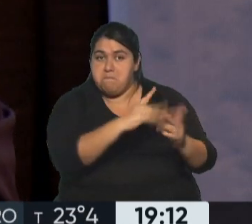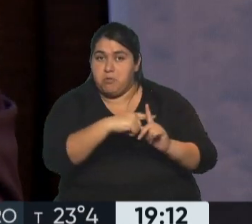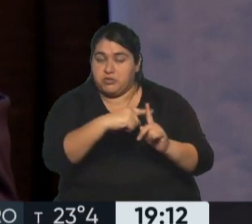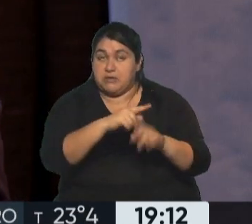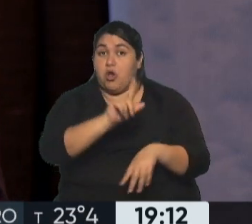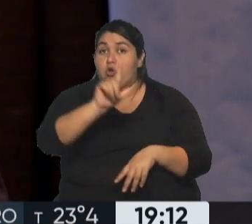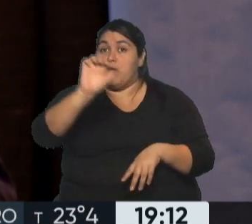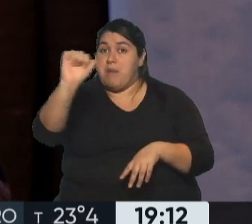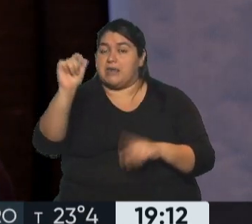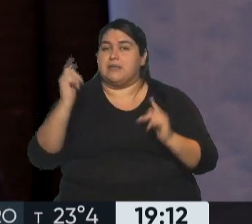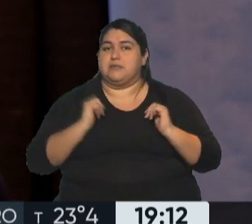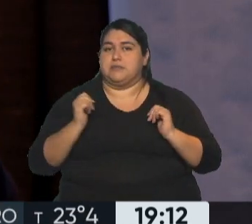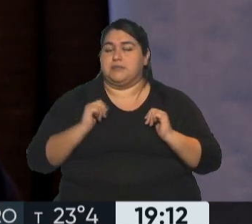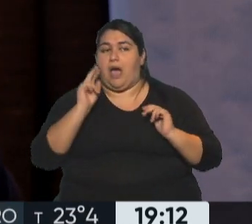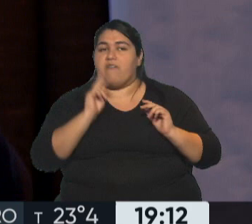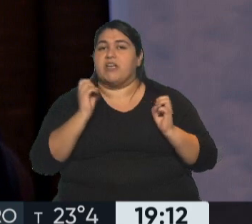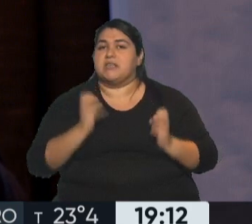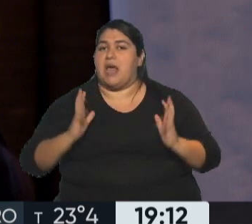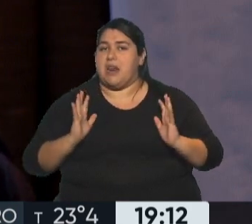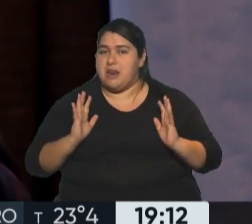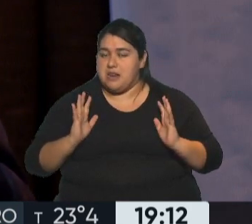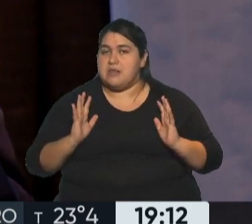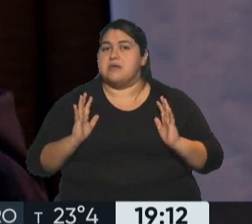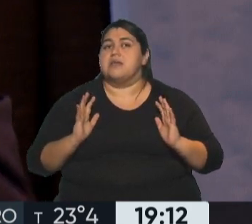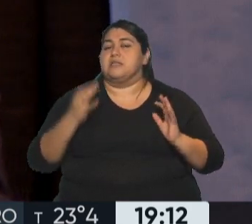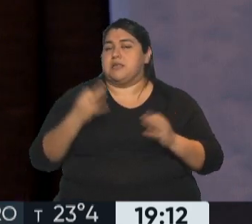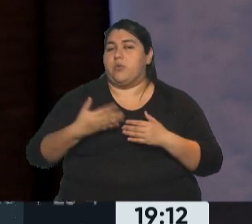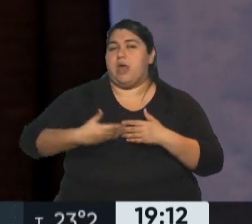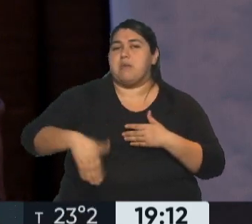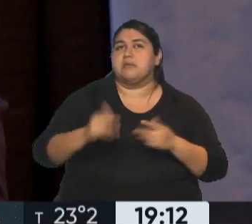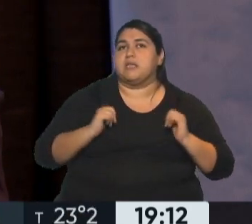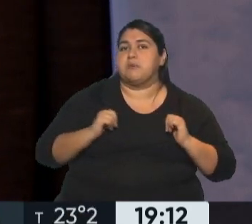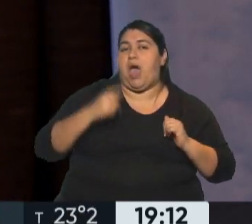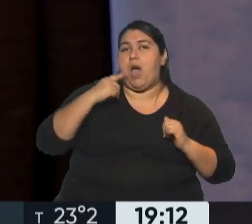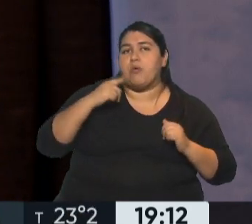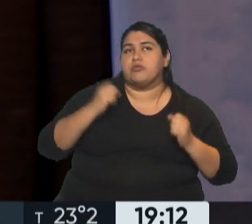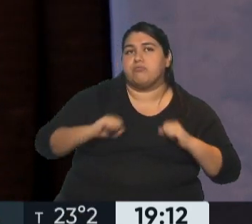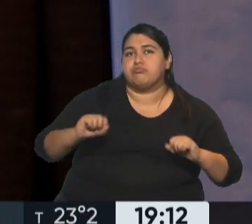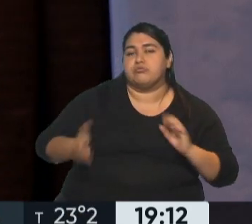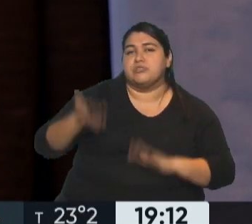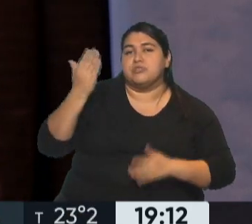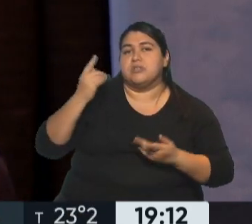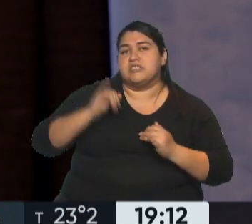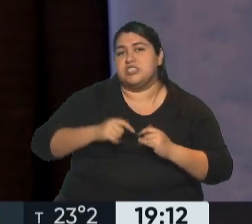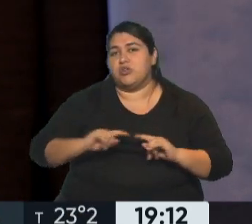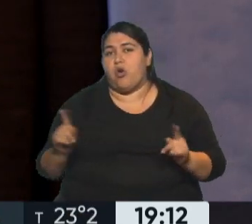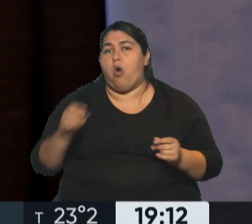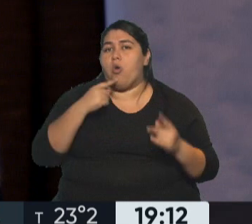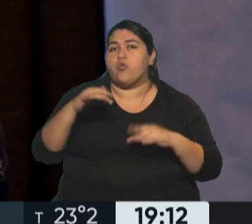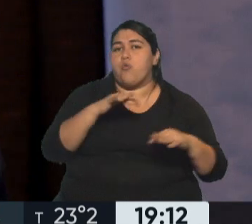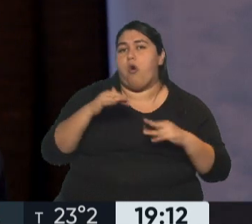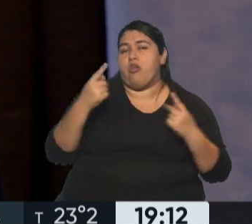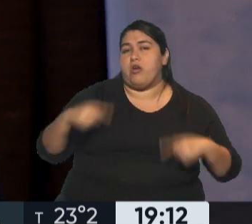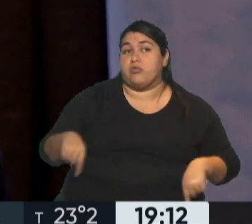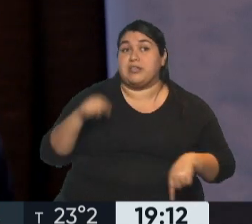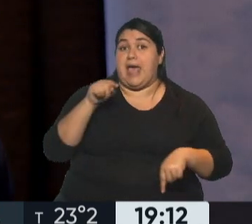la expectativa va a ser muy grande, van a volver las especulaciones sobre cuáles pueden ser las medidas, rumores, versiones y demás, y me parece